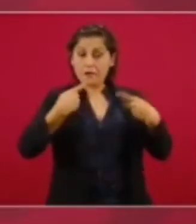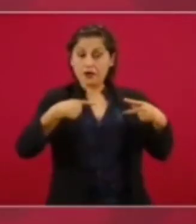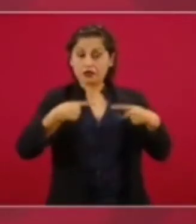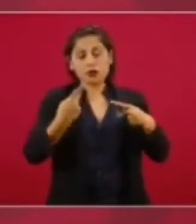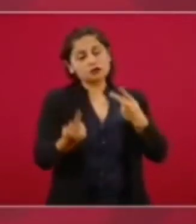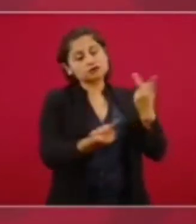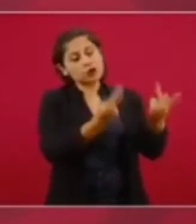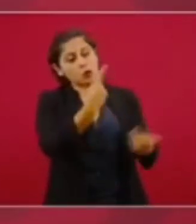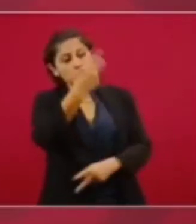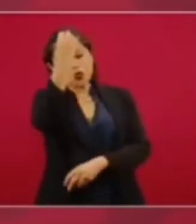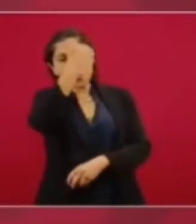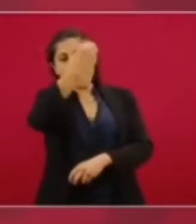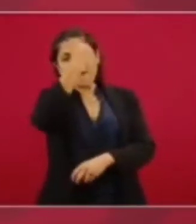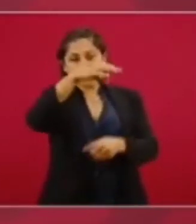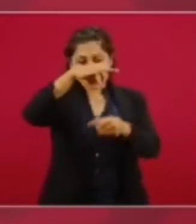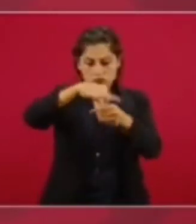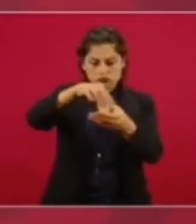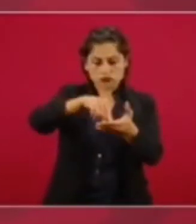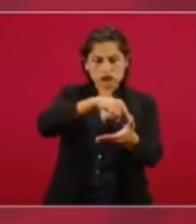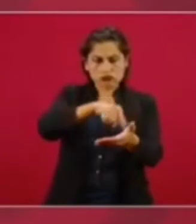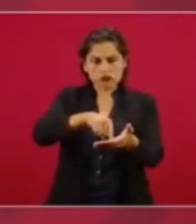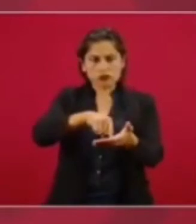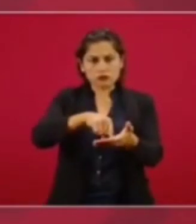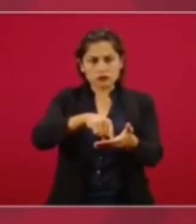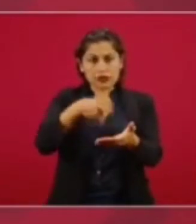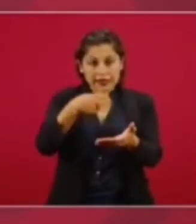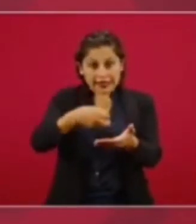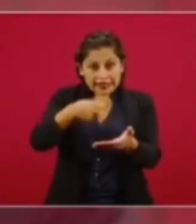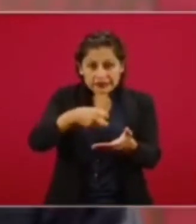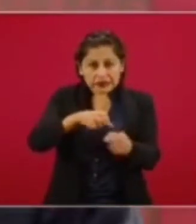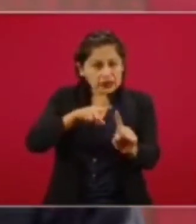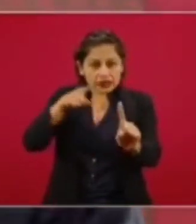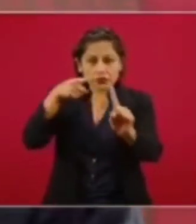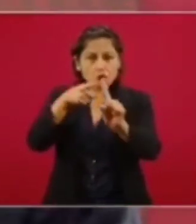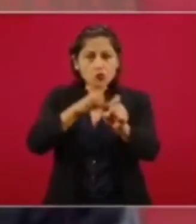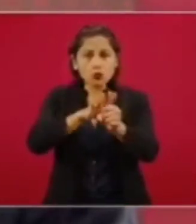por lo que considere más importante para el país, para la nación.